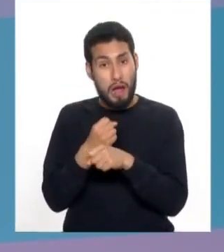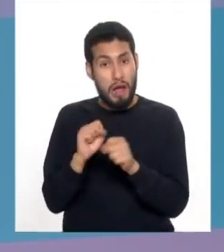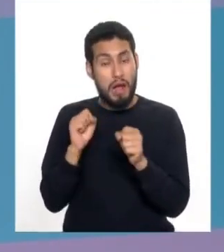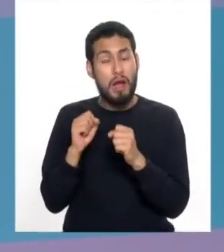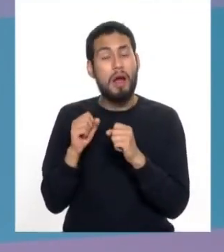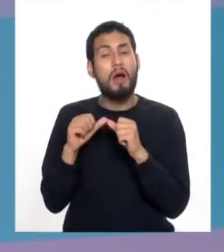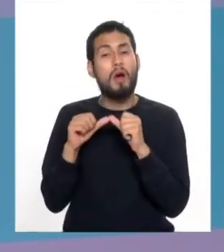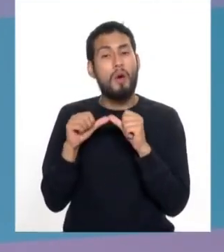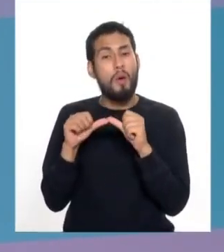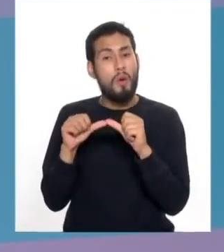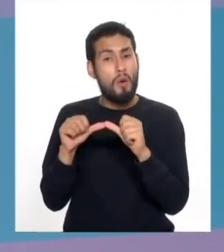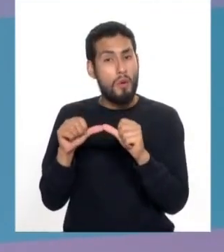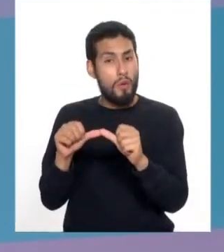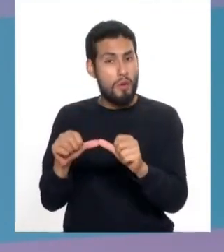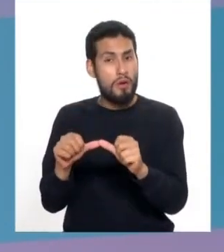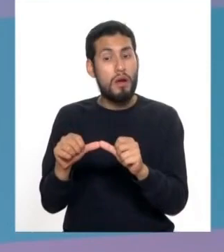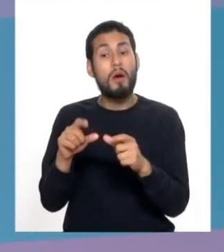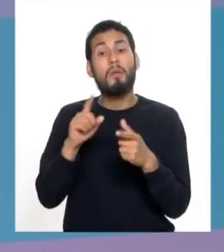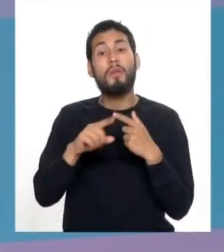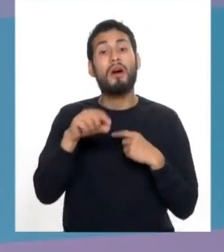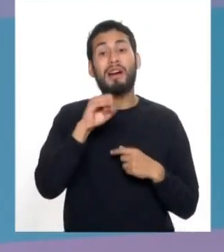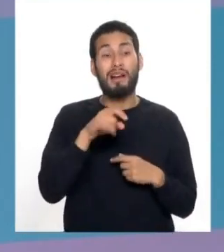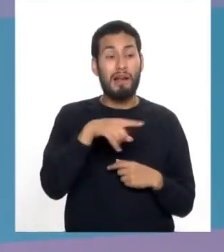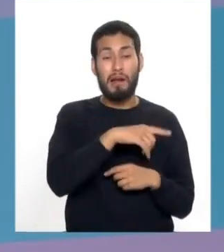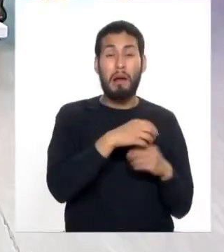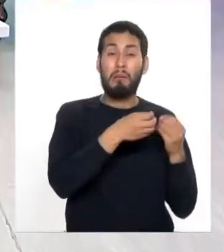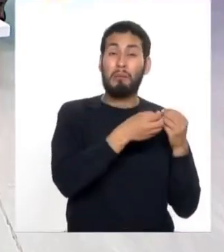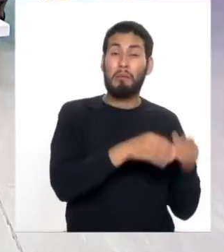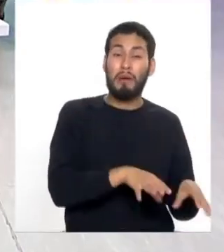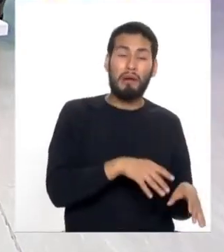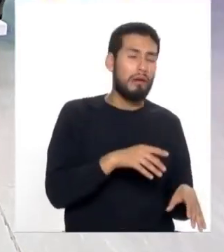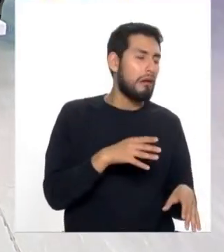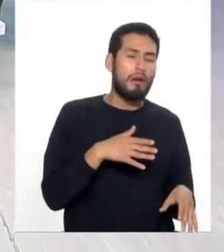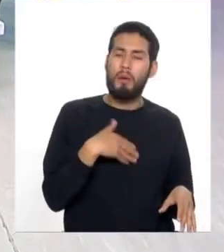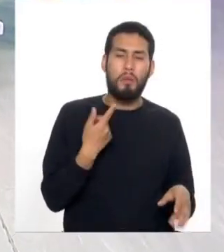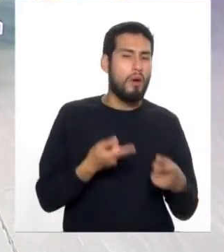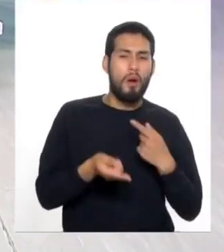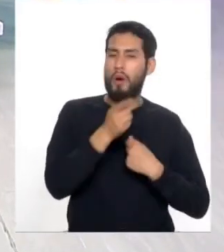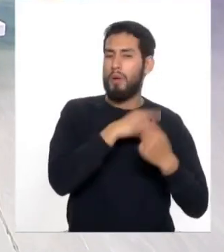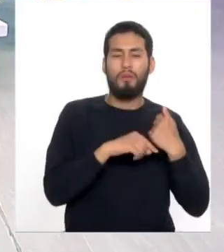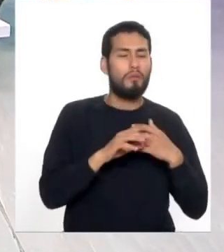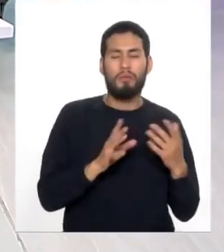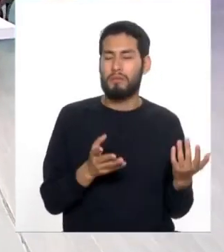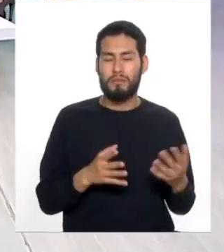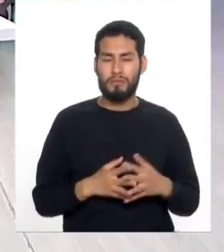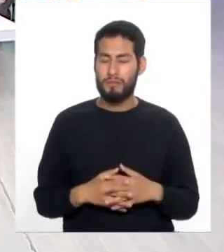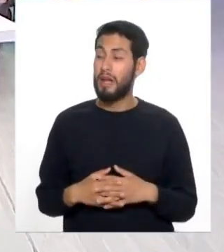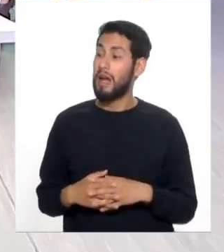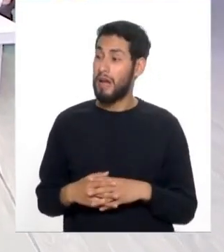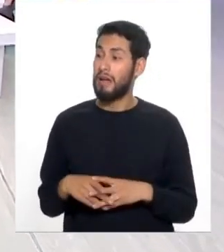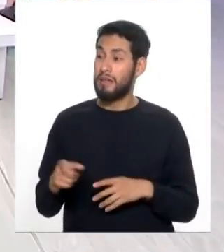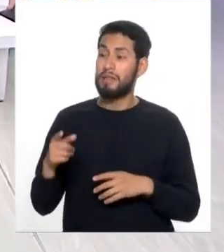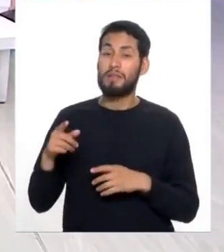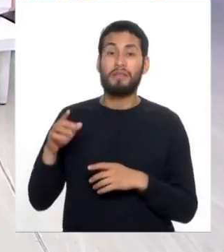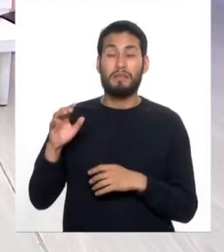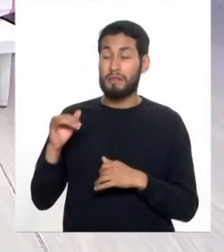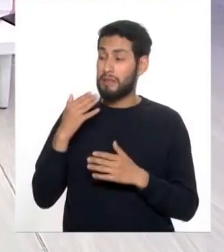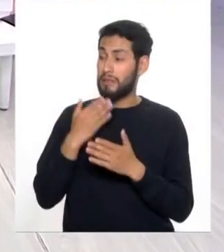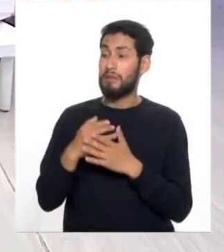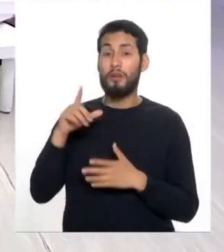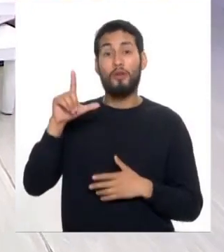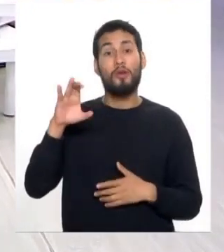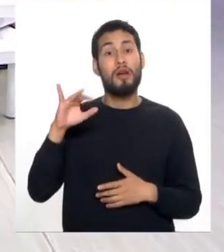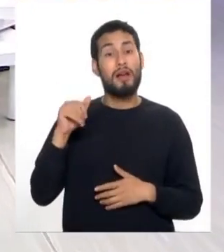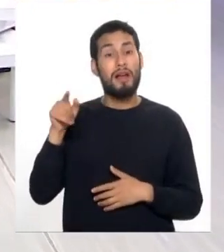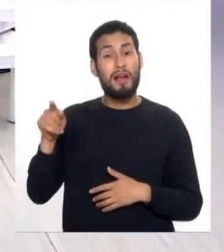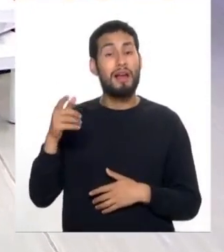es recuperable lo que se perdió en glaucoma. Muy bien. A diferencia de la catarata, que sí la podemos recuperar. Lucía de Ancón. Lucía, buenos